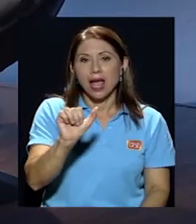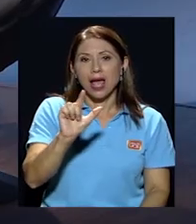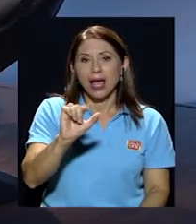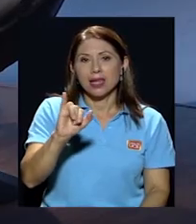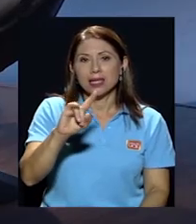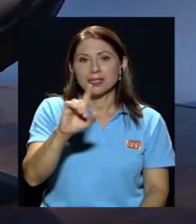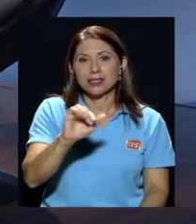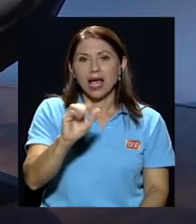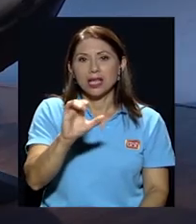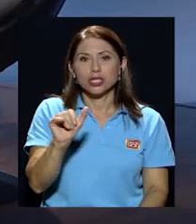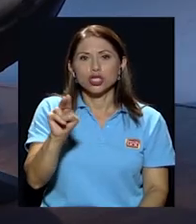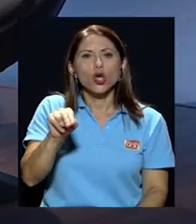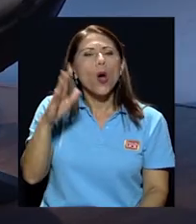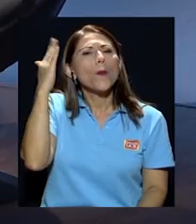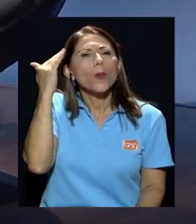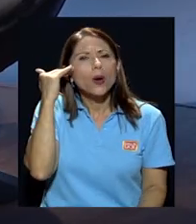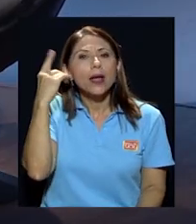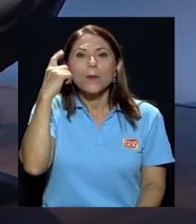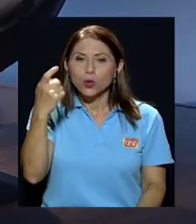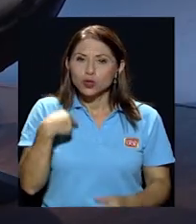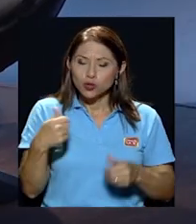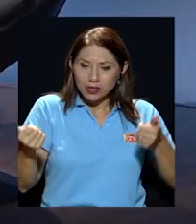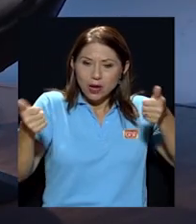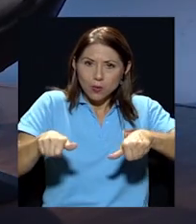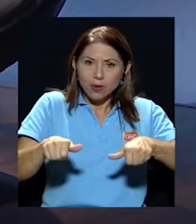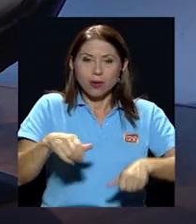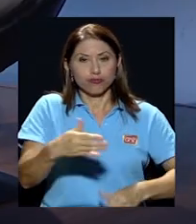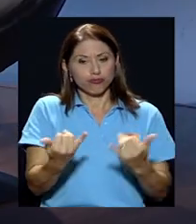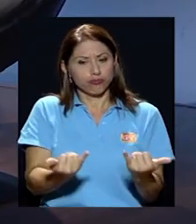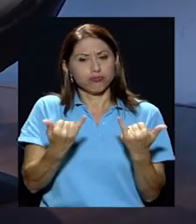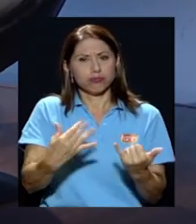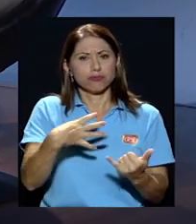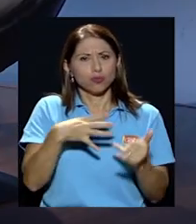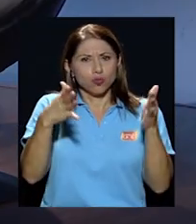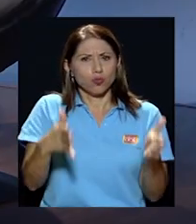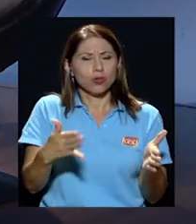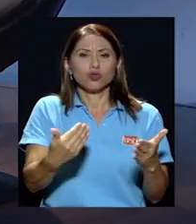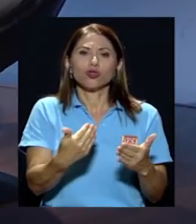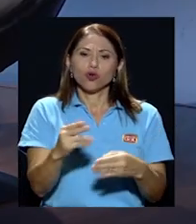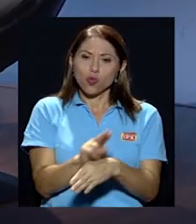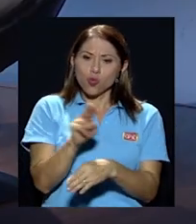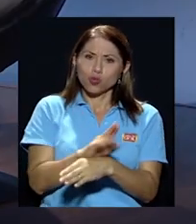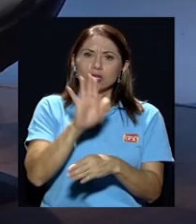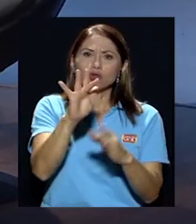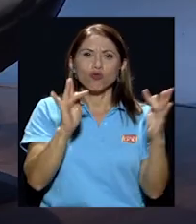estoy de acuerdo que les mantengan a sus actuales dueños el uso de su frecuencia una que es para lo que paguen